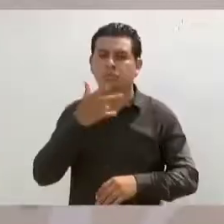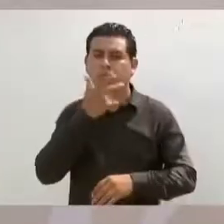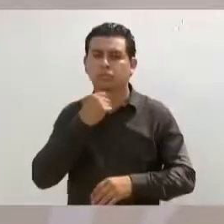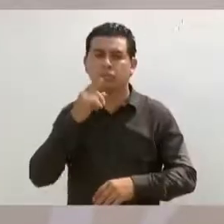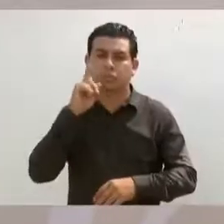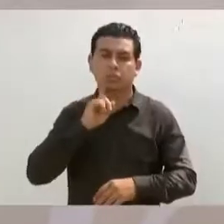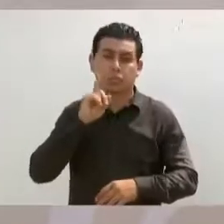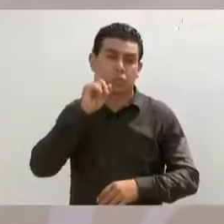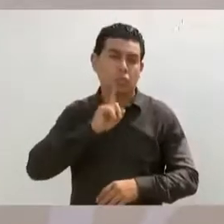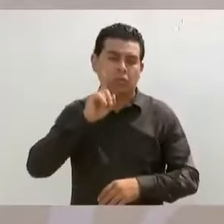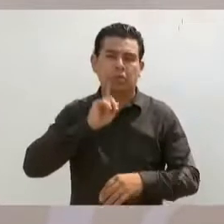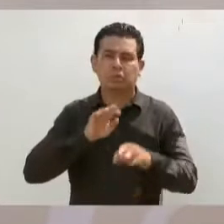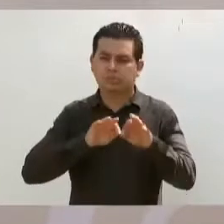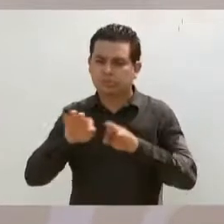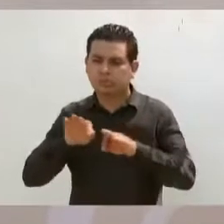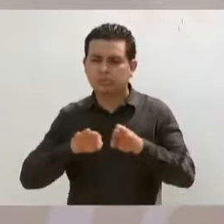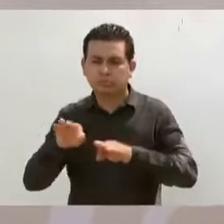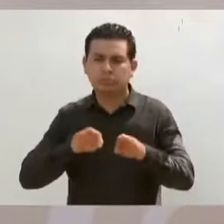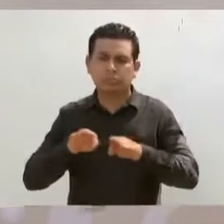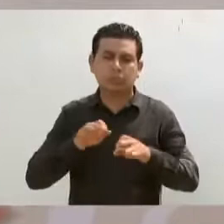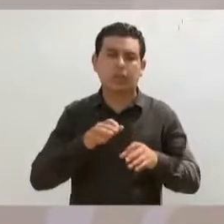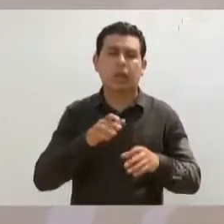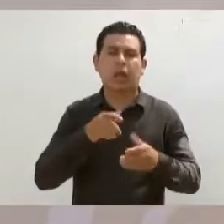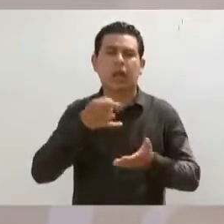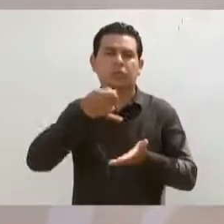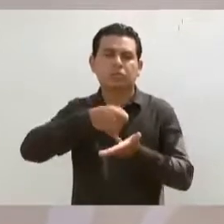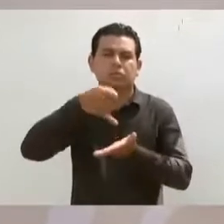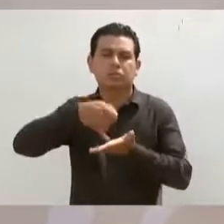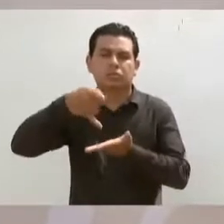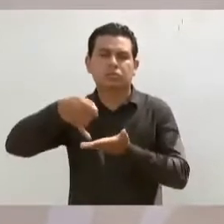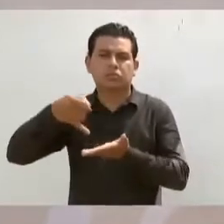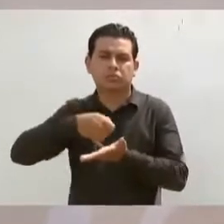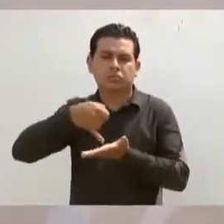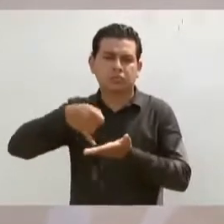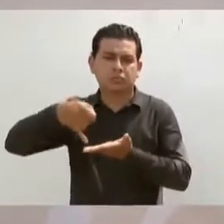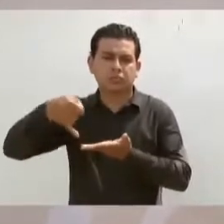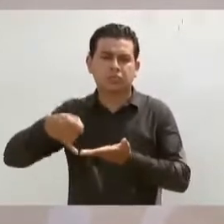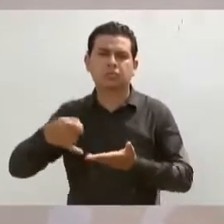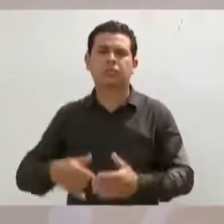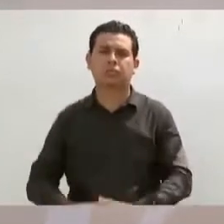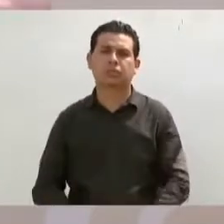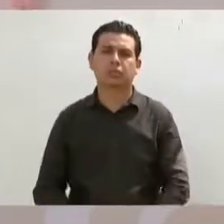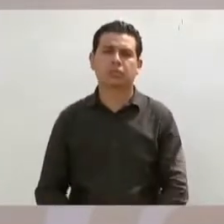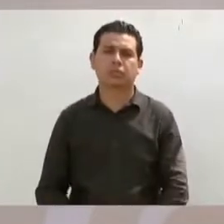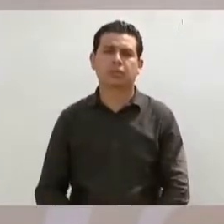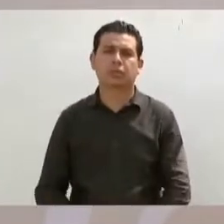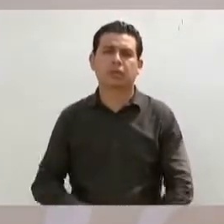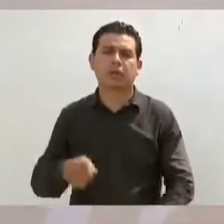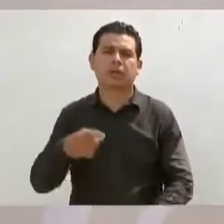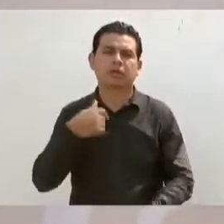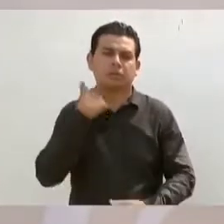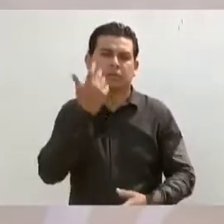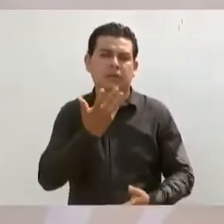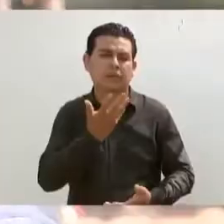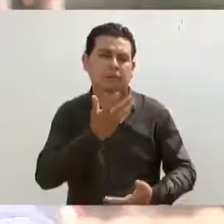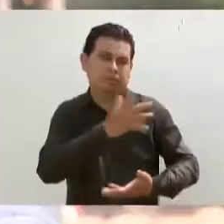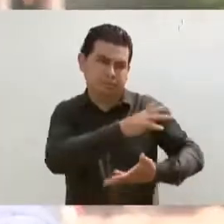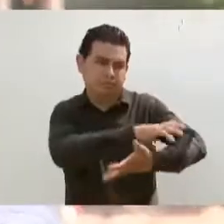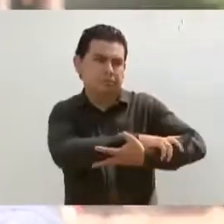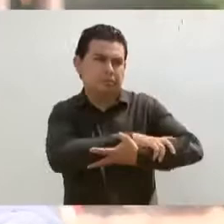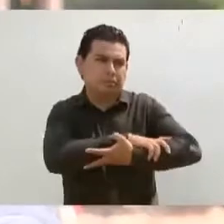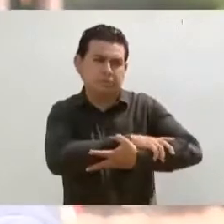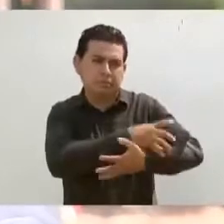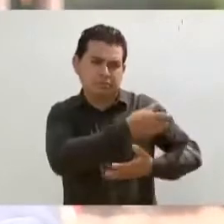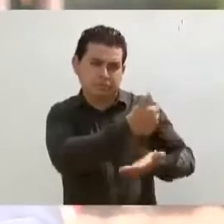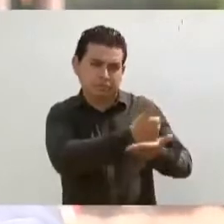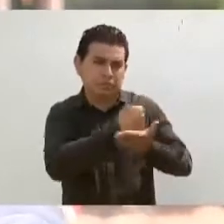trabajadoras y trabajadores del campo que necesitaban una mano amiga para poder